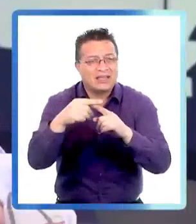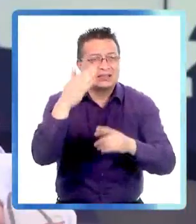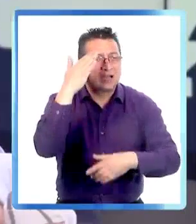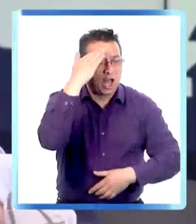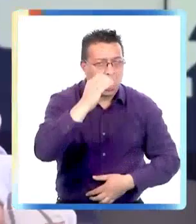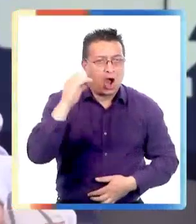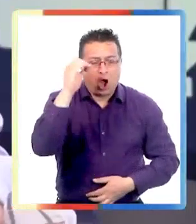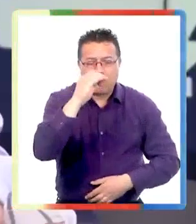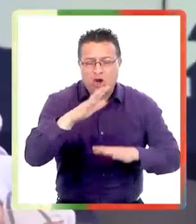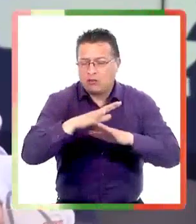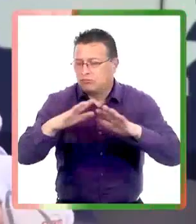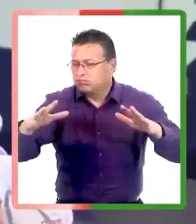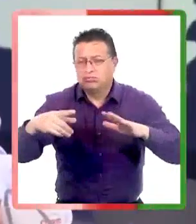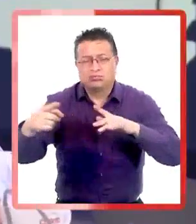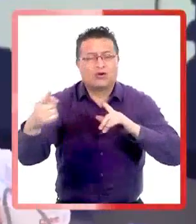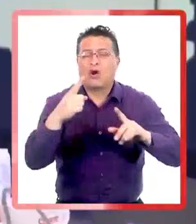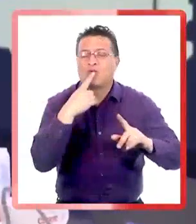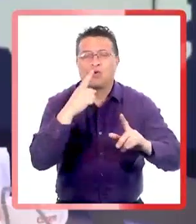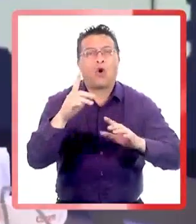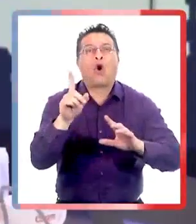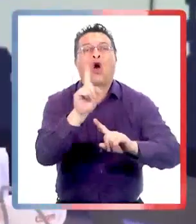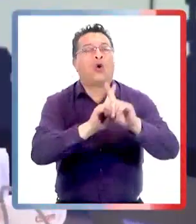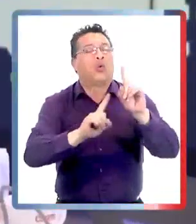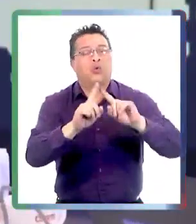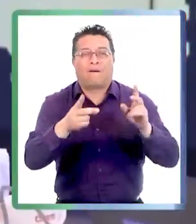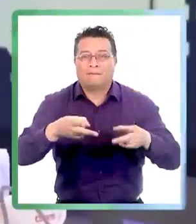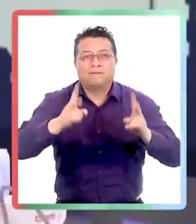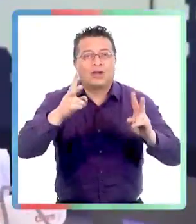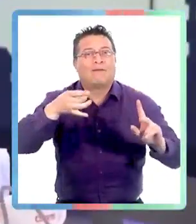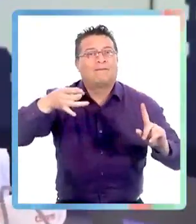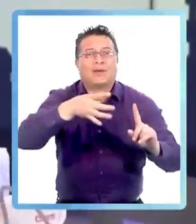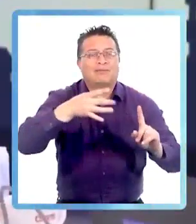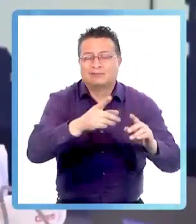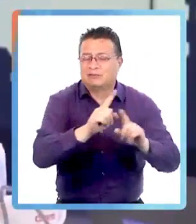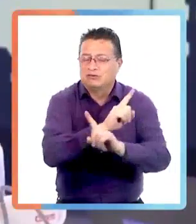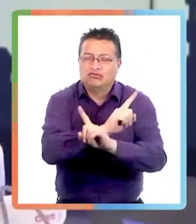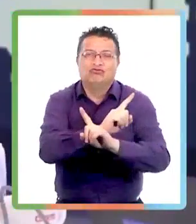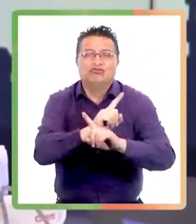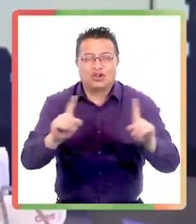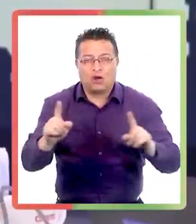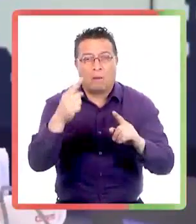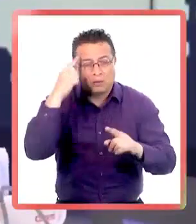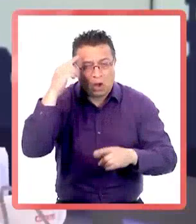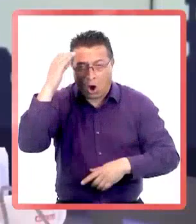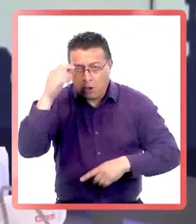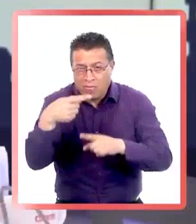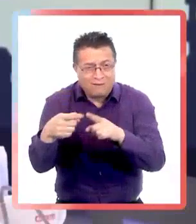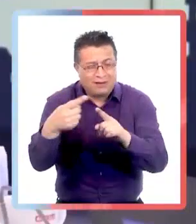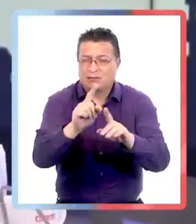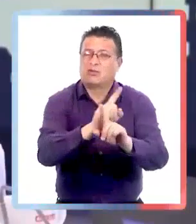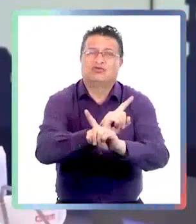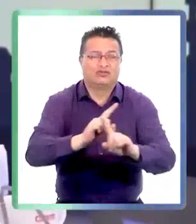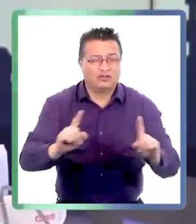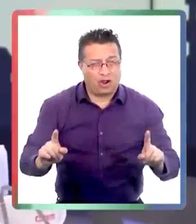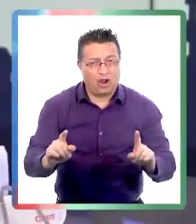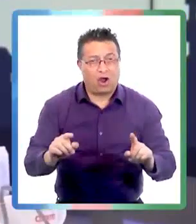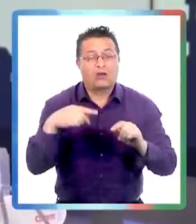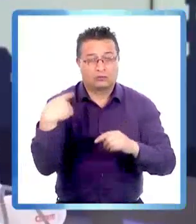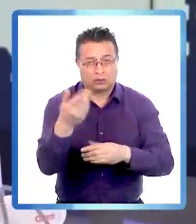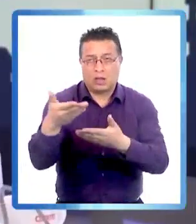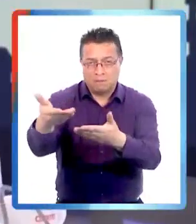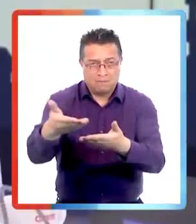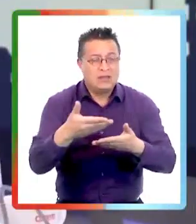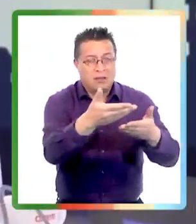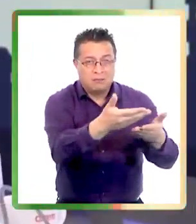Nada, ni las diferencias más agudas justifican la violación de los derechos humanos de quien piensa distinto ni de nadie.